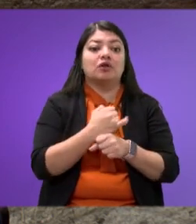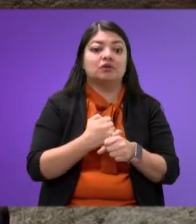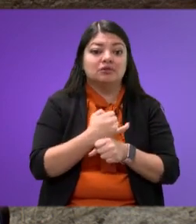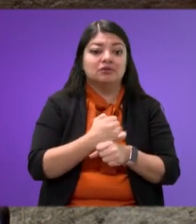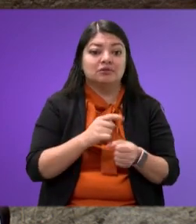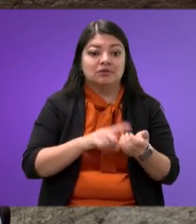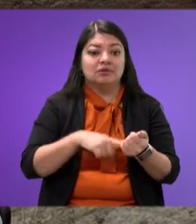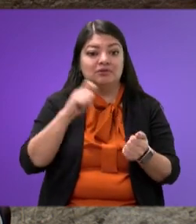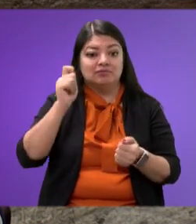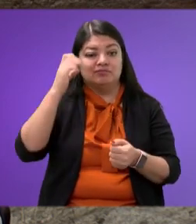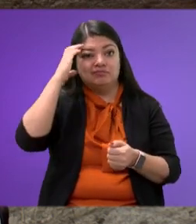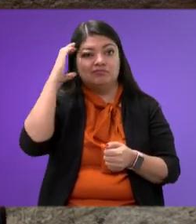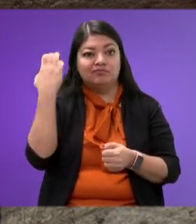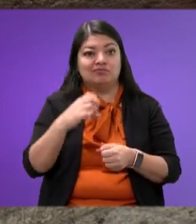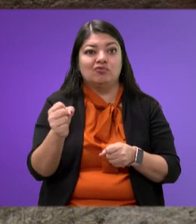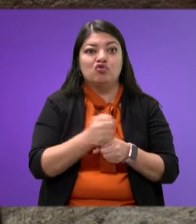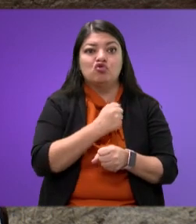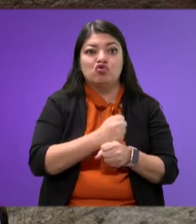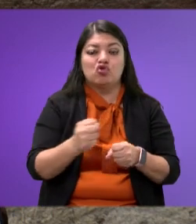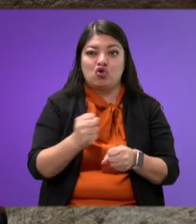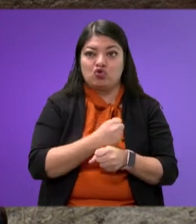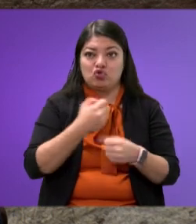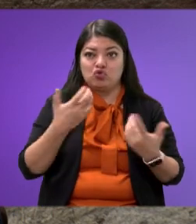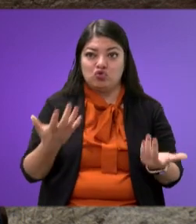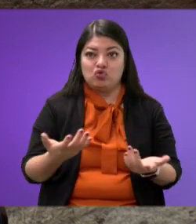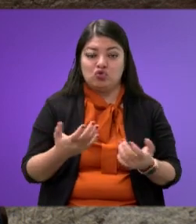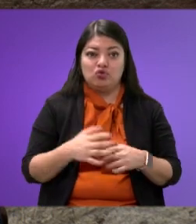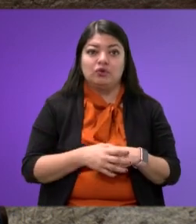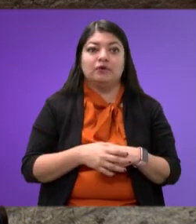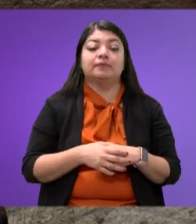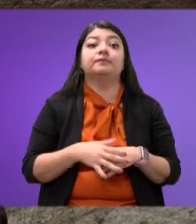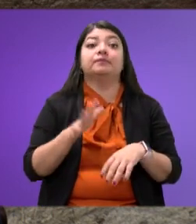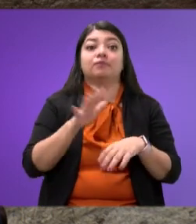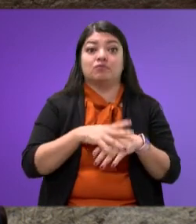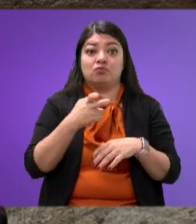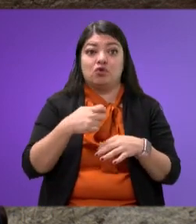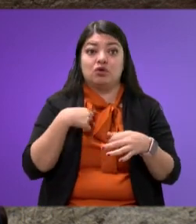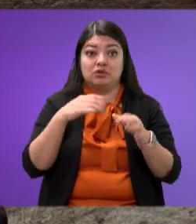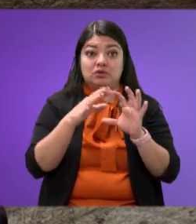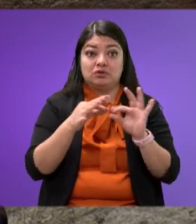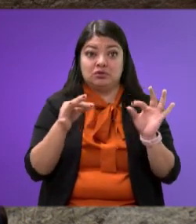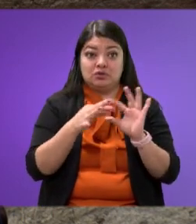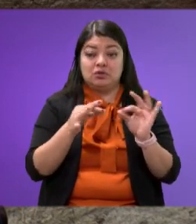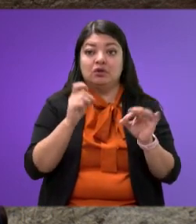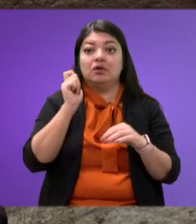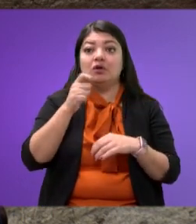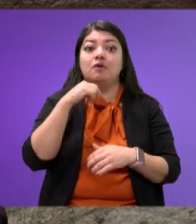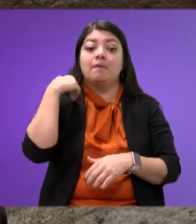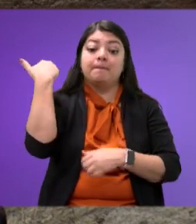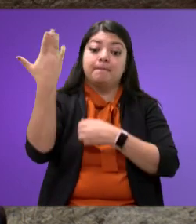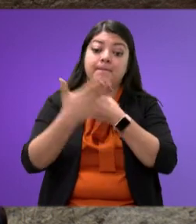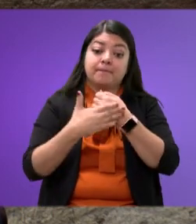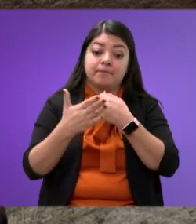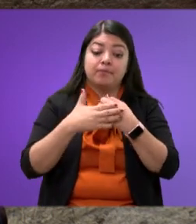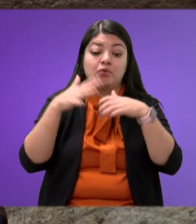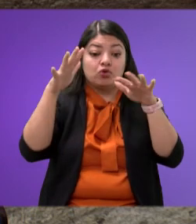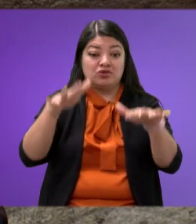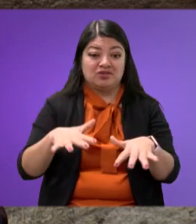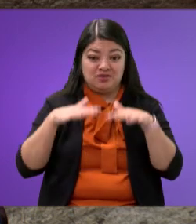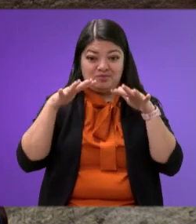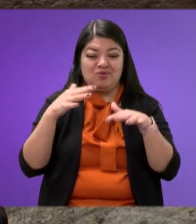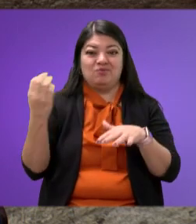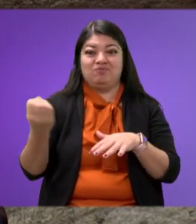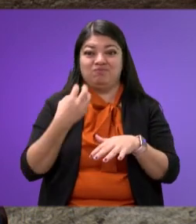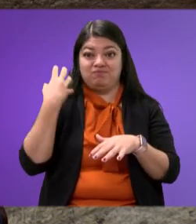el delito de tortura. Por lo anterior, en la siguiente sesión del Pleno, la bancada de Morena